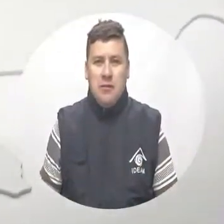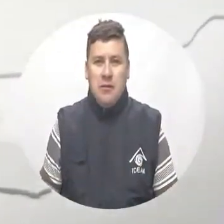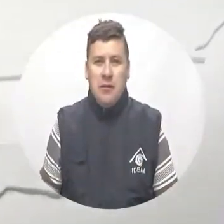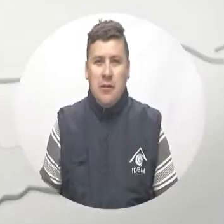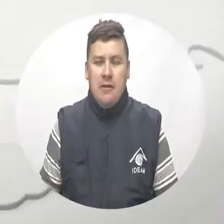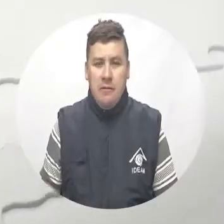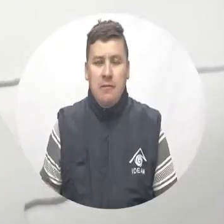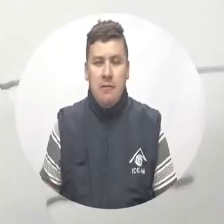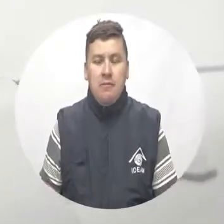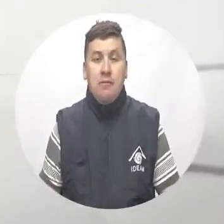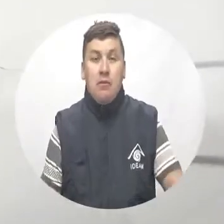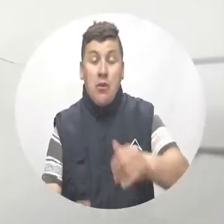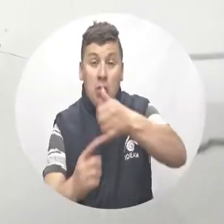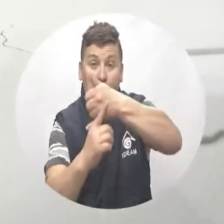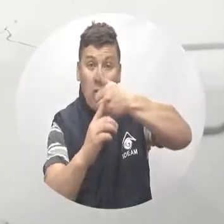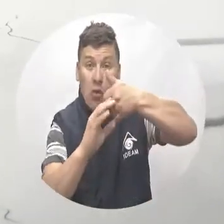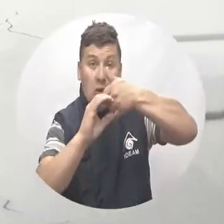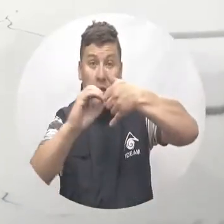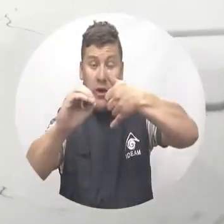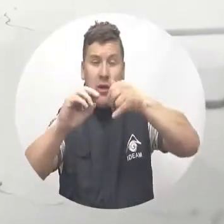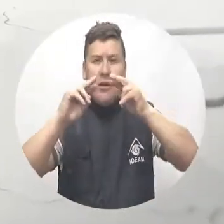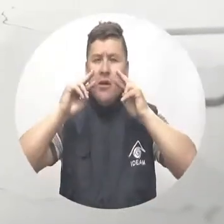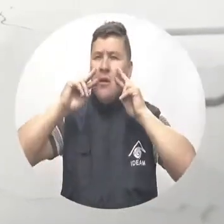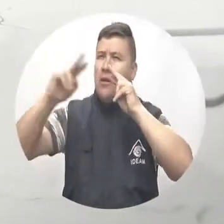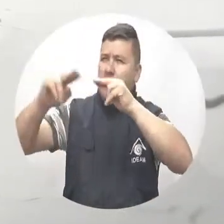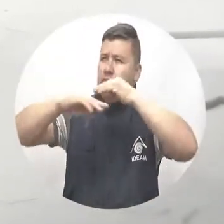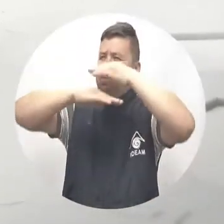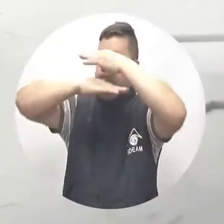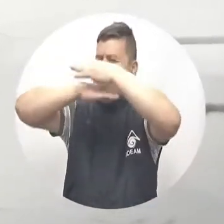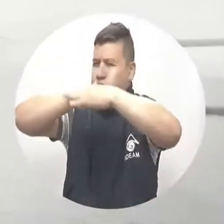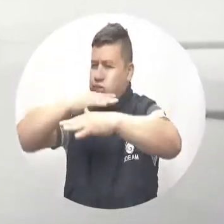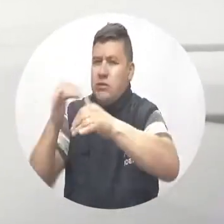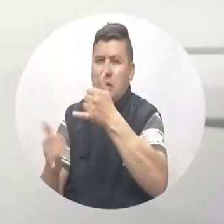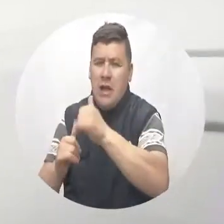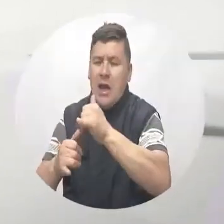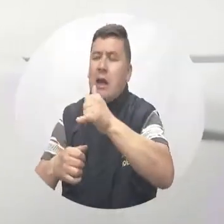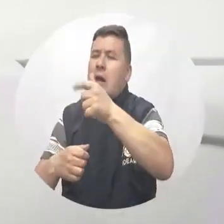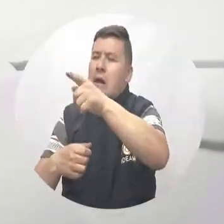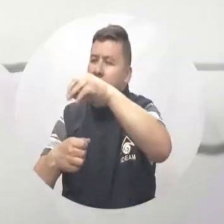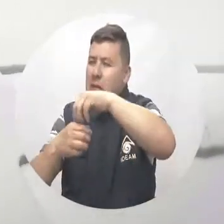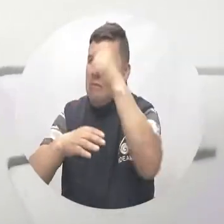Hacia la Orinoquía veremos lluvias en diferentes sectores del Meta, Casanare y Arauca.